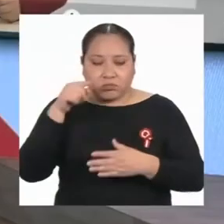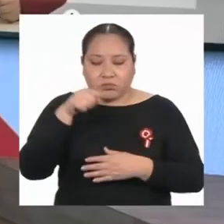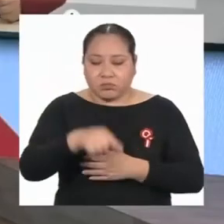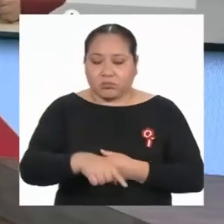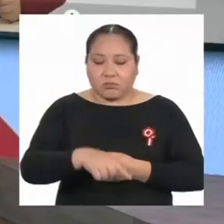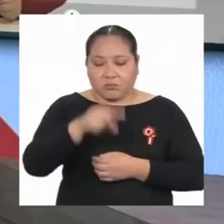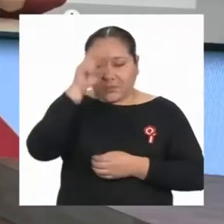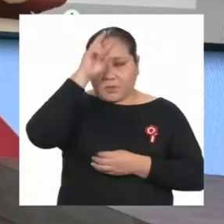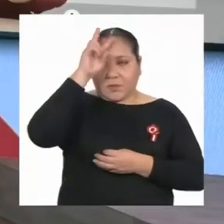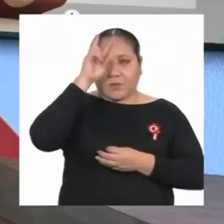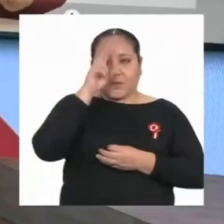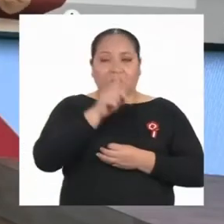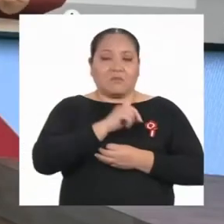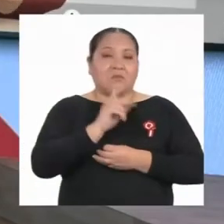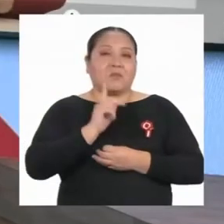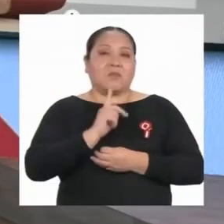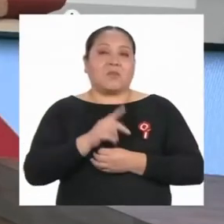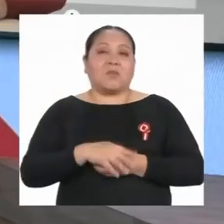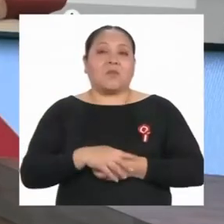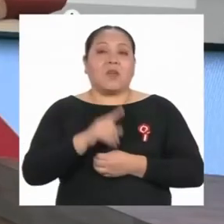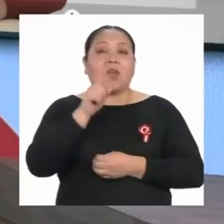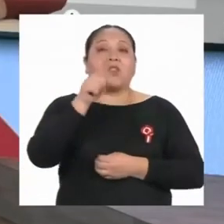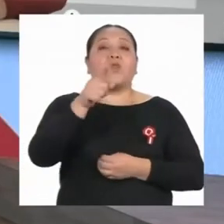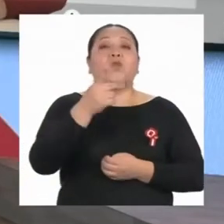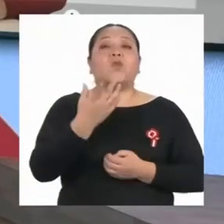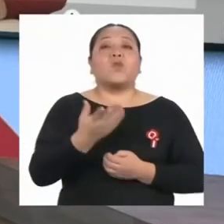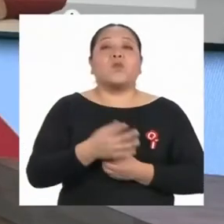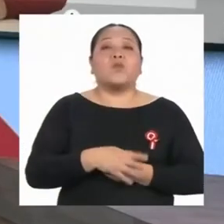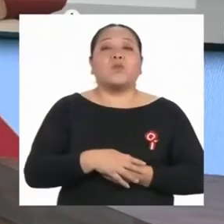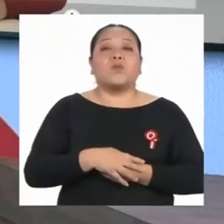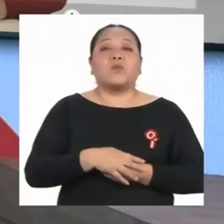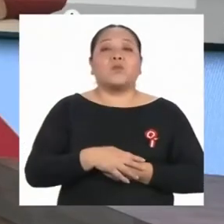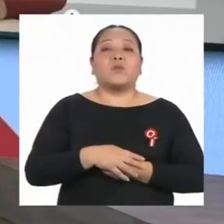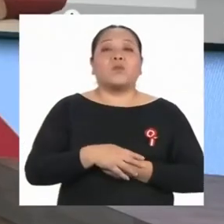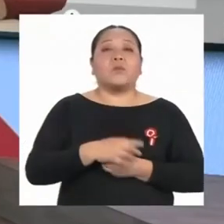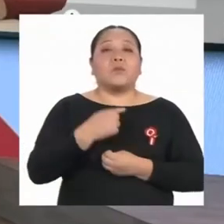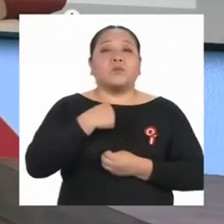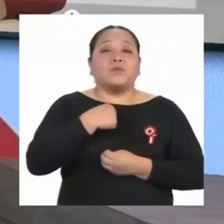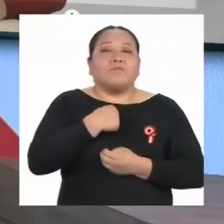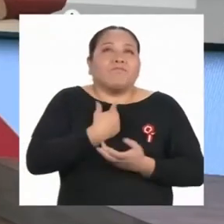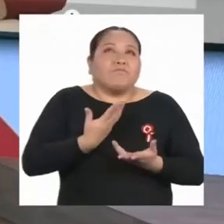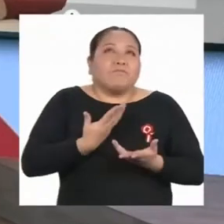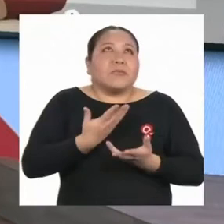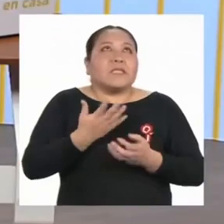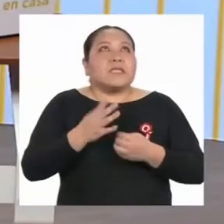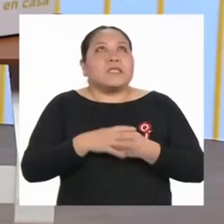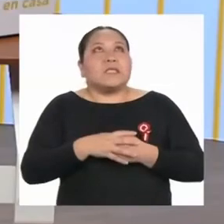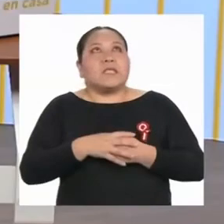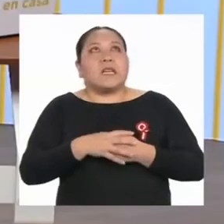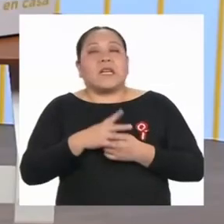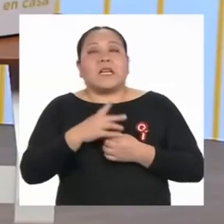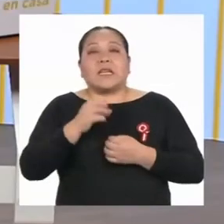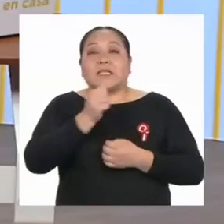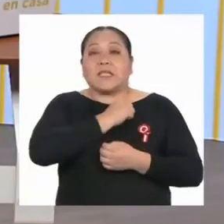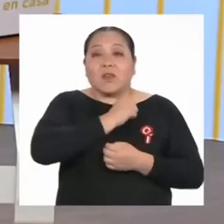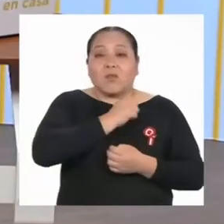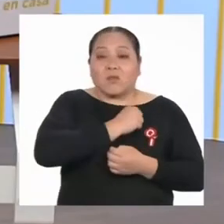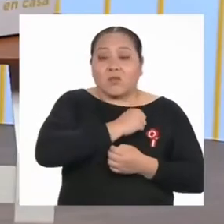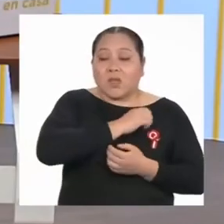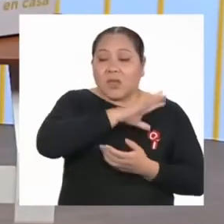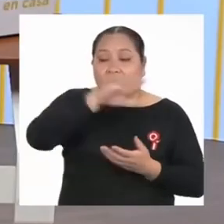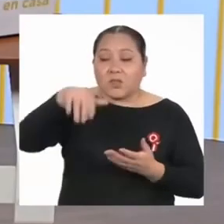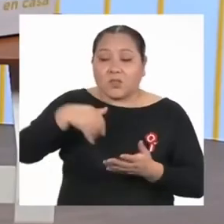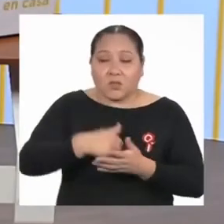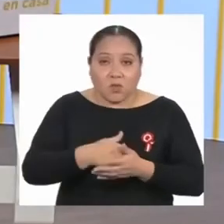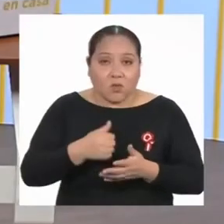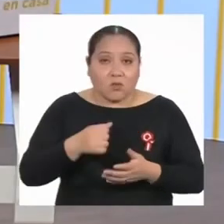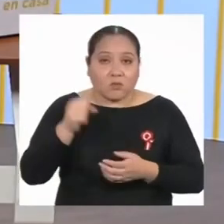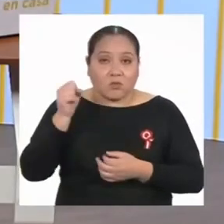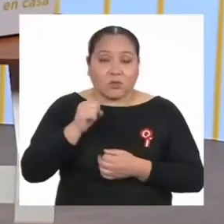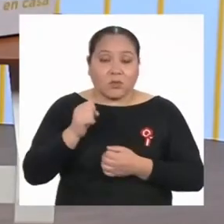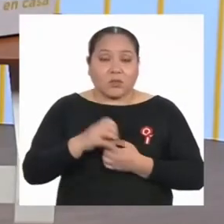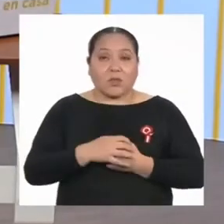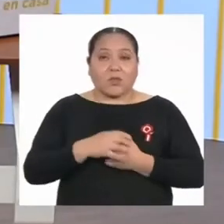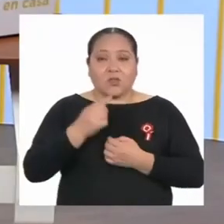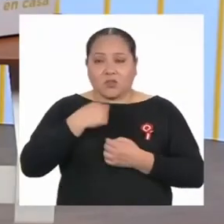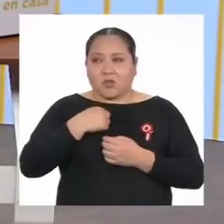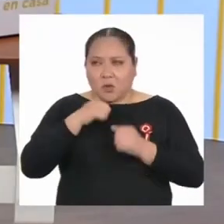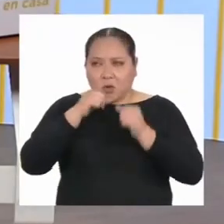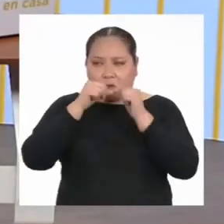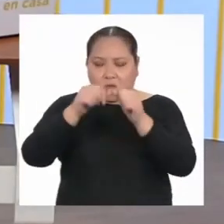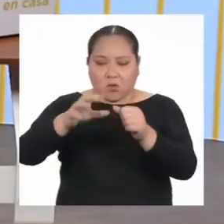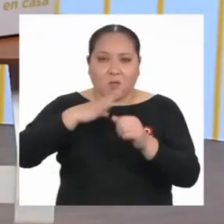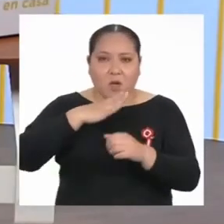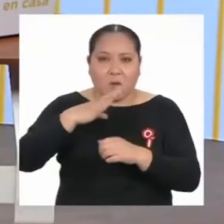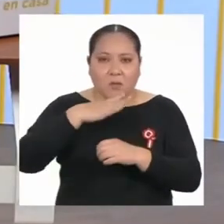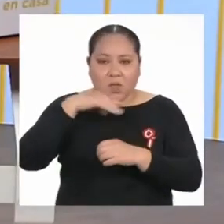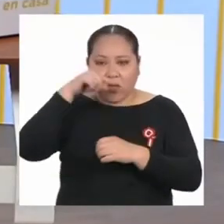¿Y tú, Yaremis? La secundaria lo es todo. Yo hasta ahora me hablo con mis patas de esa época.